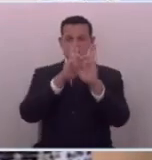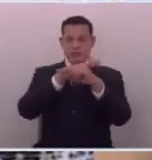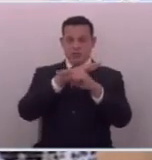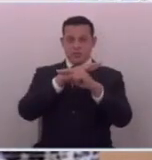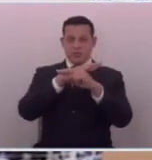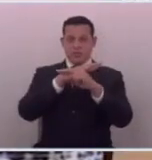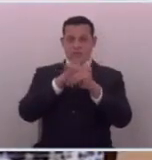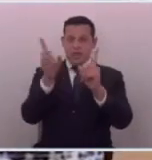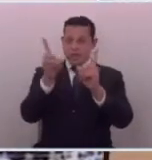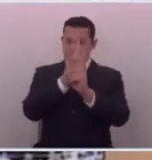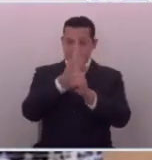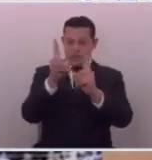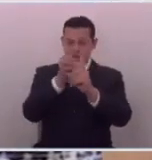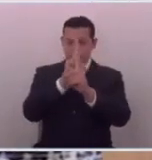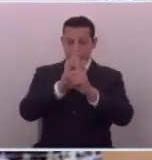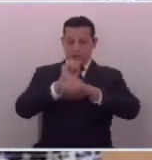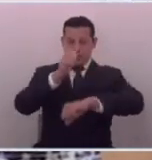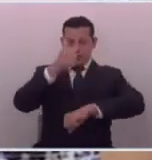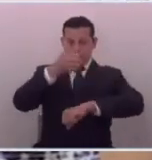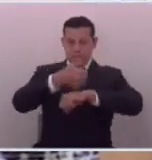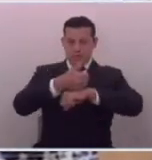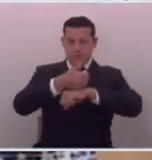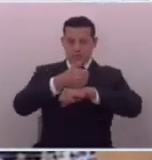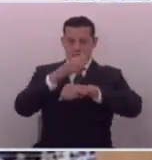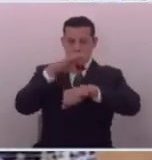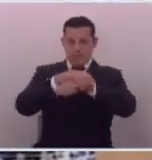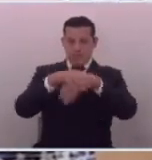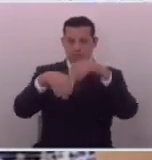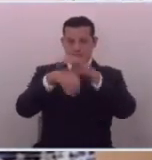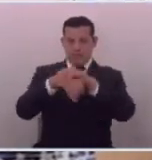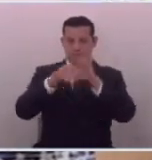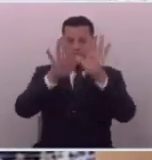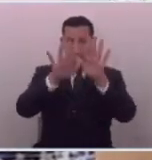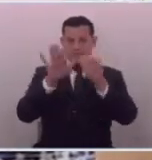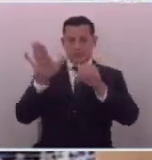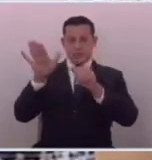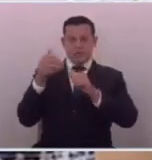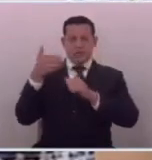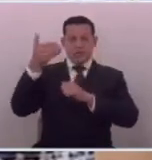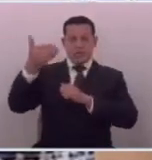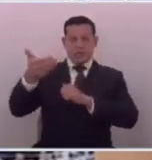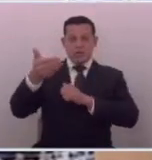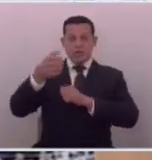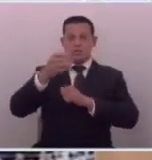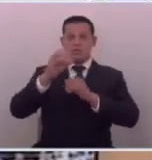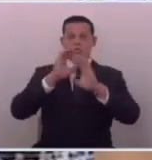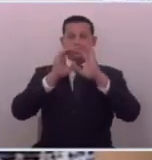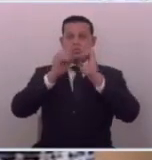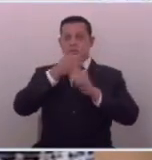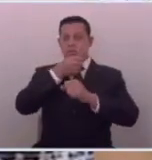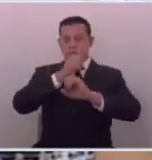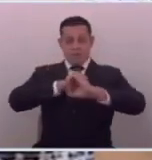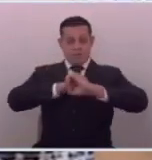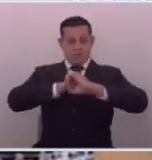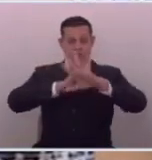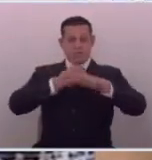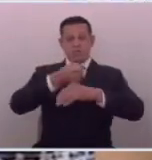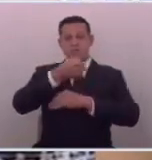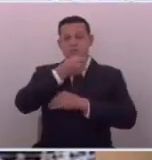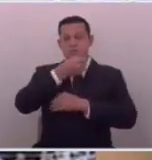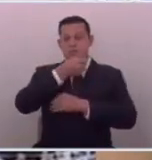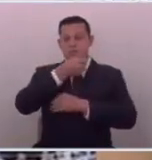fuera delito y establecieron pena de prisión de hasta 15 años para los periodistas que publiquen información